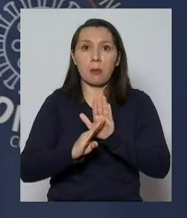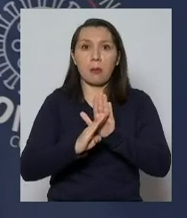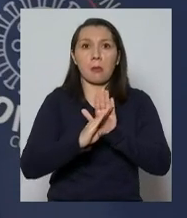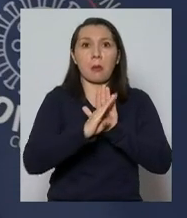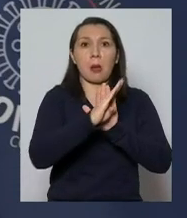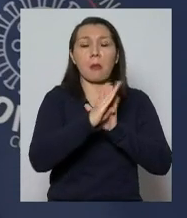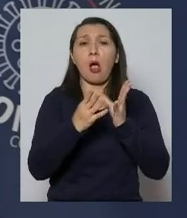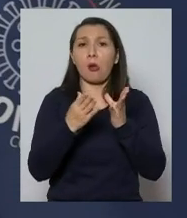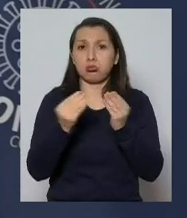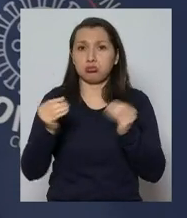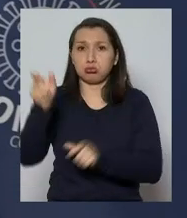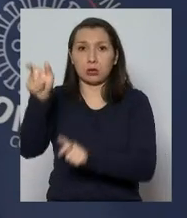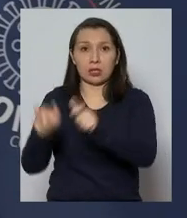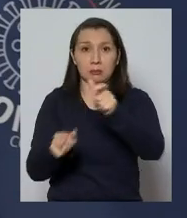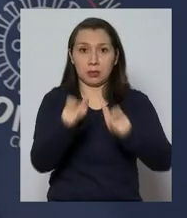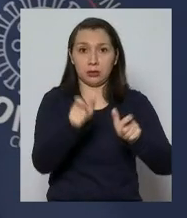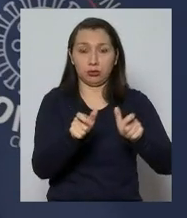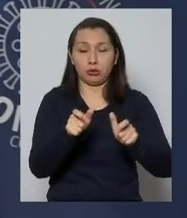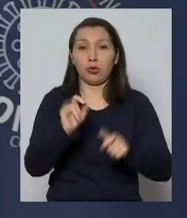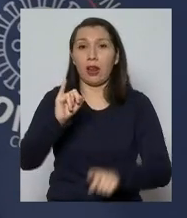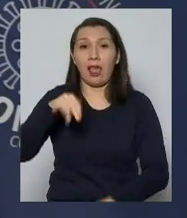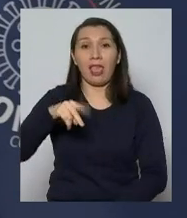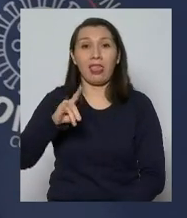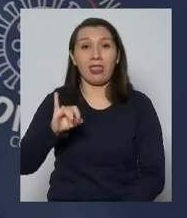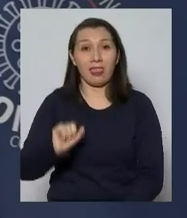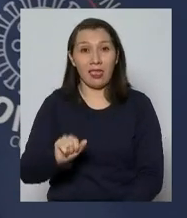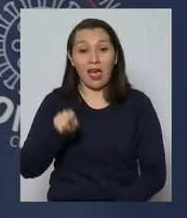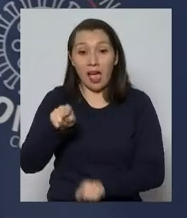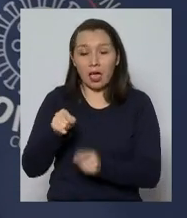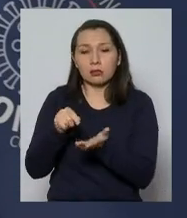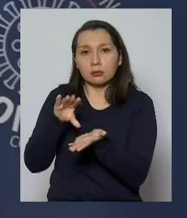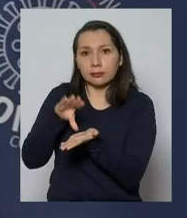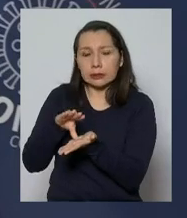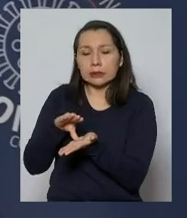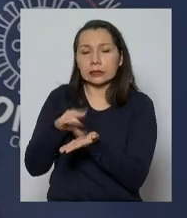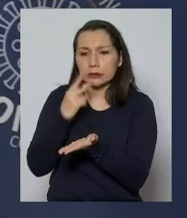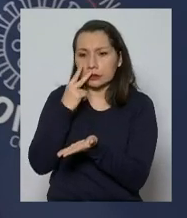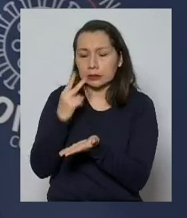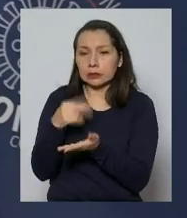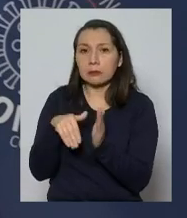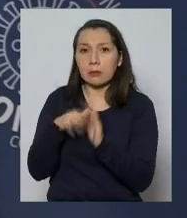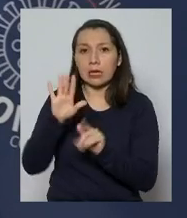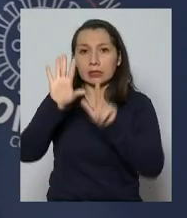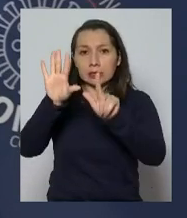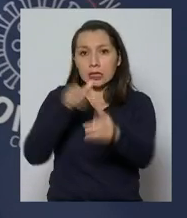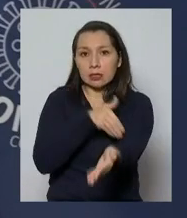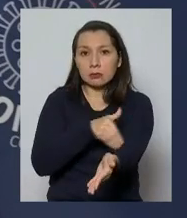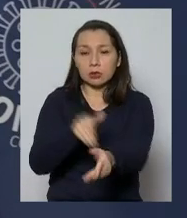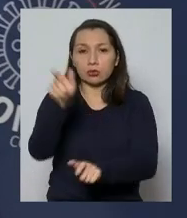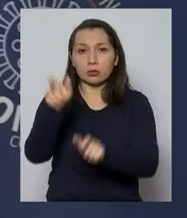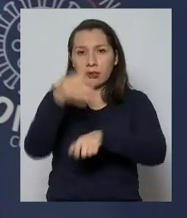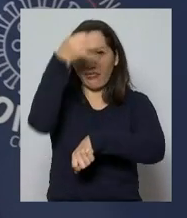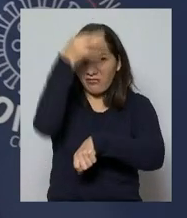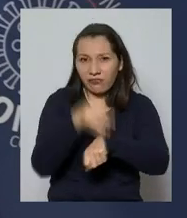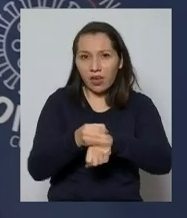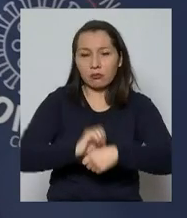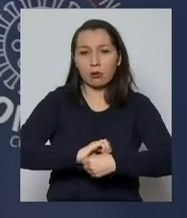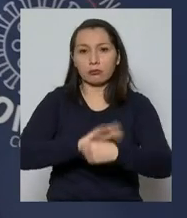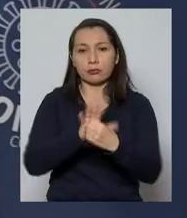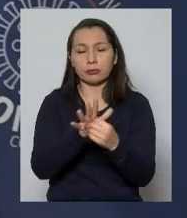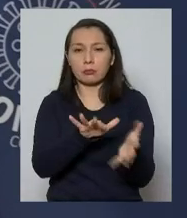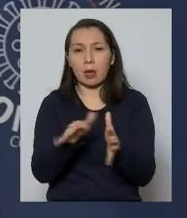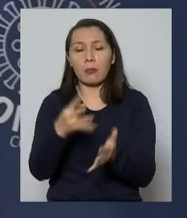muchos casos y eso ha llevado a que tengamos más de 7 millones de casos con